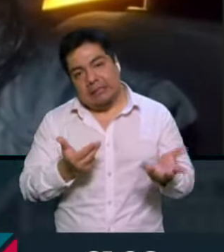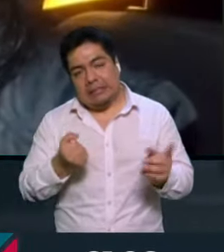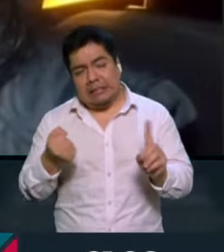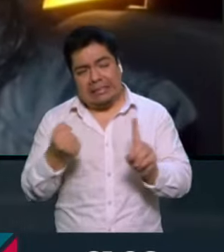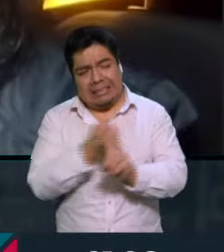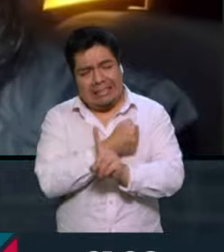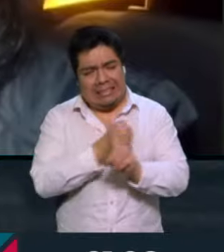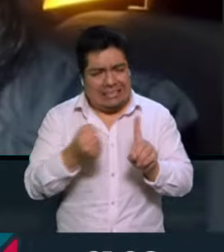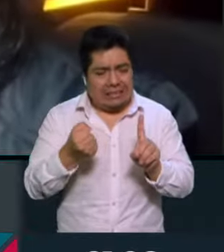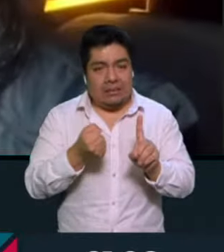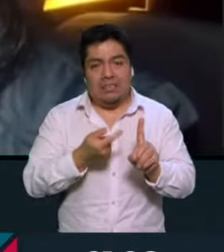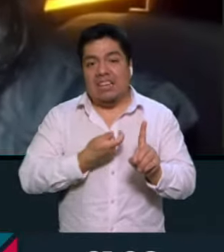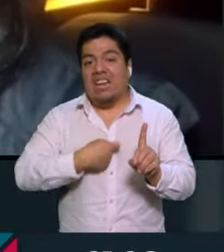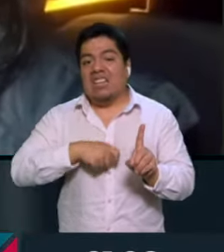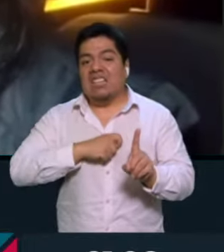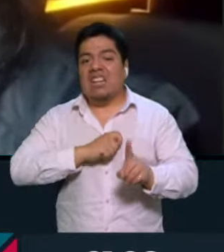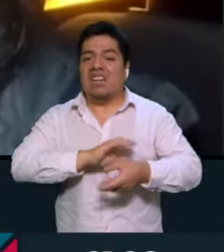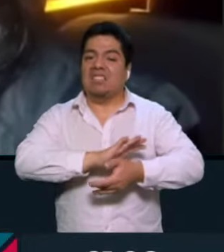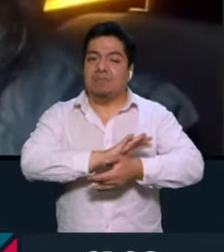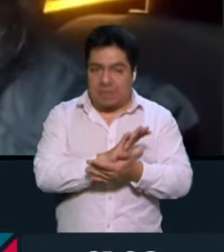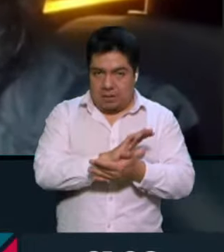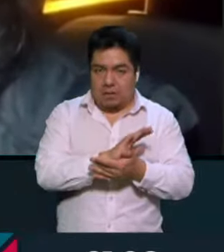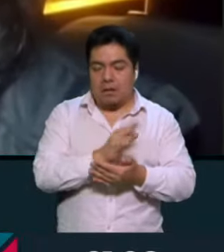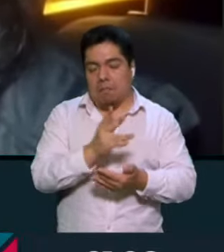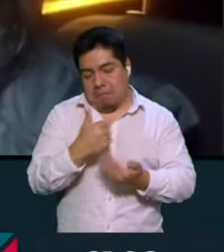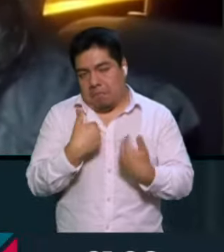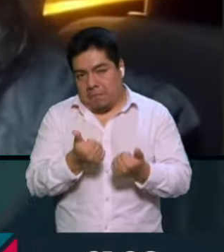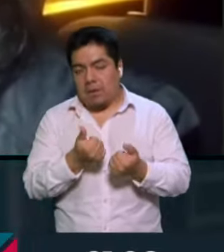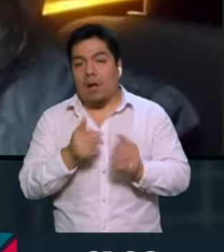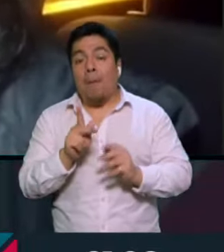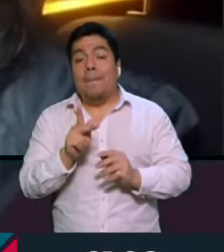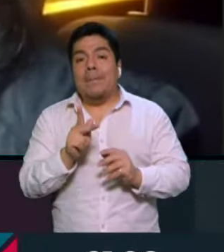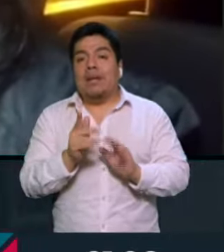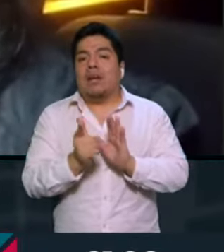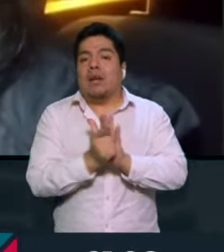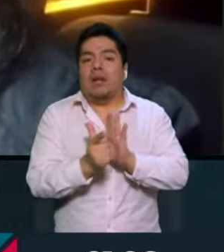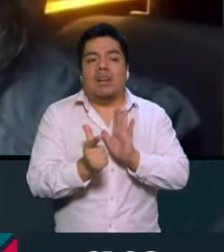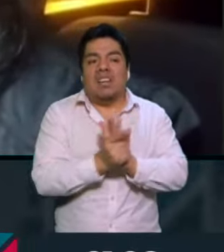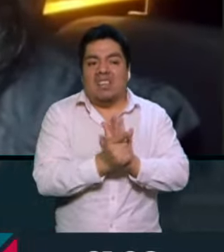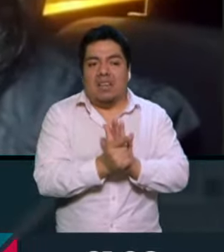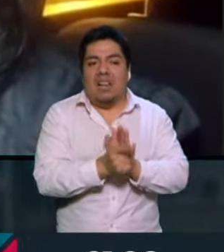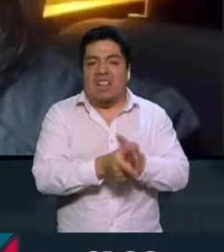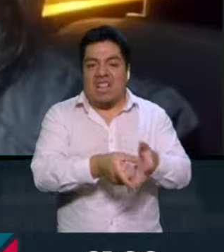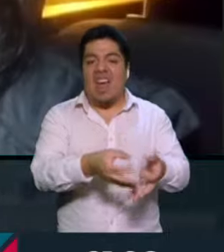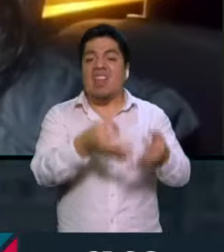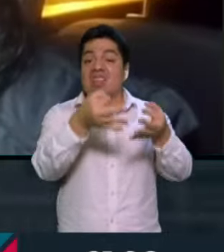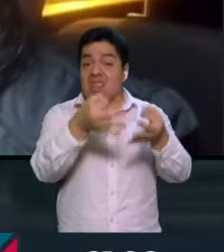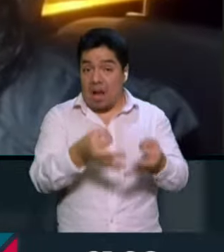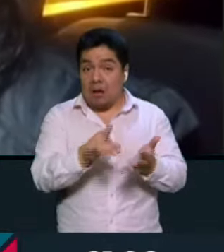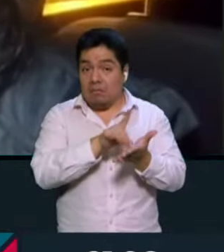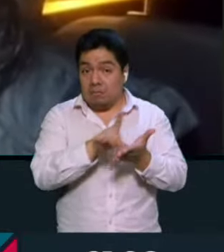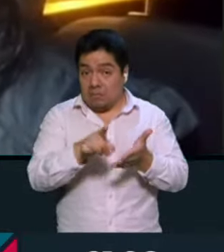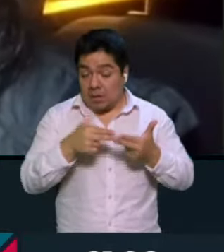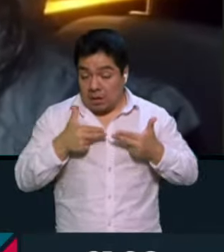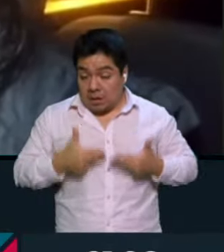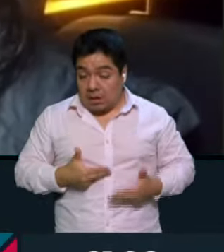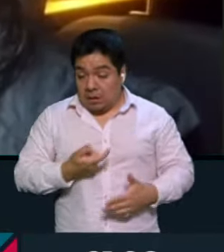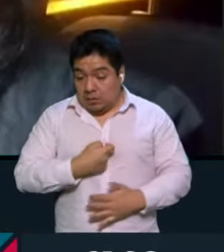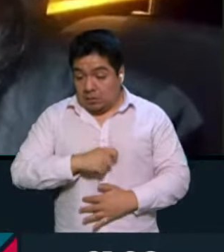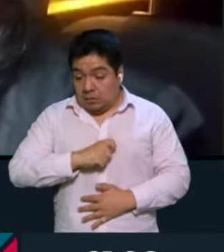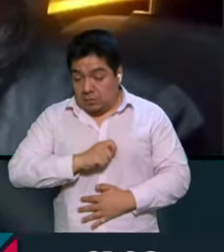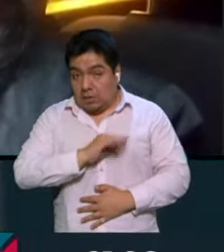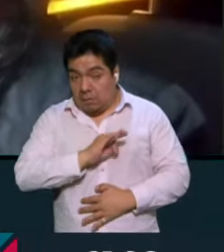transmisógina, pero ¿qué se tendría que hacer para que no sea una ley reactiva y que se busque garantizar los derechos de las personas trans